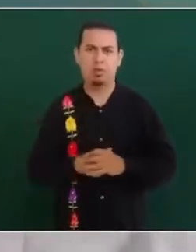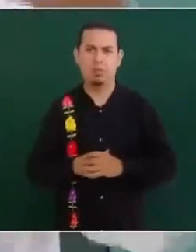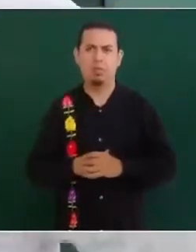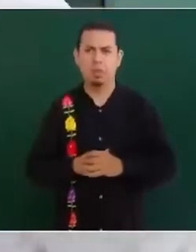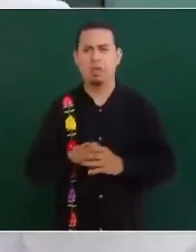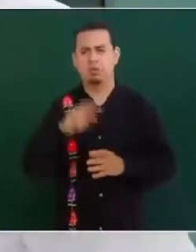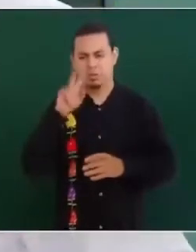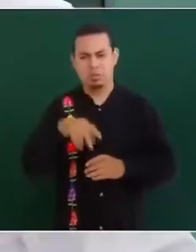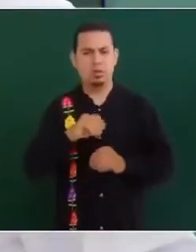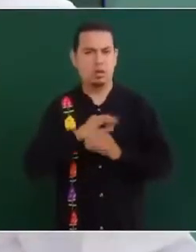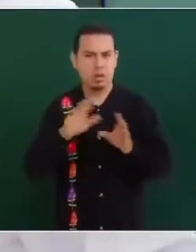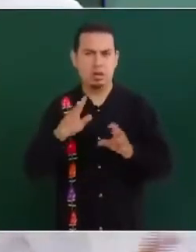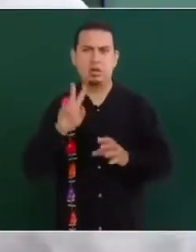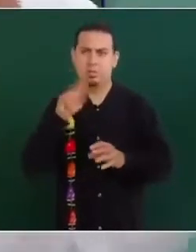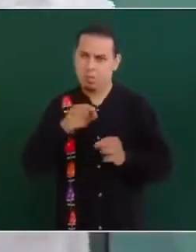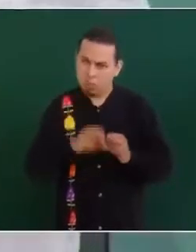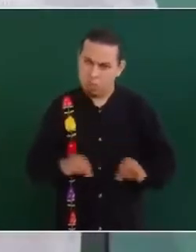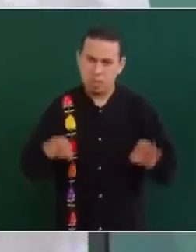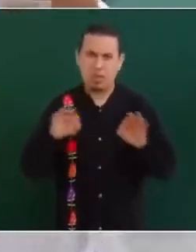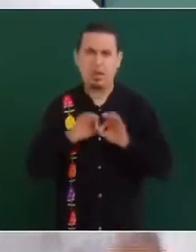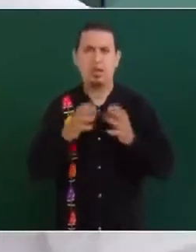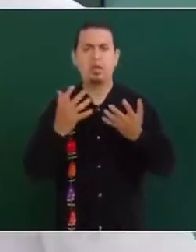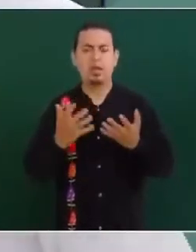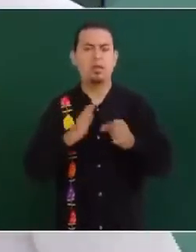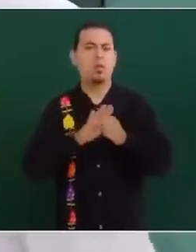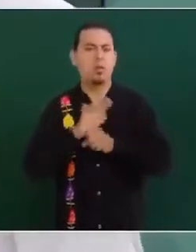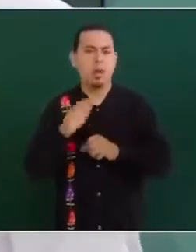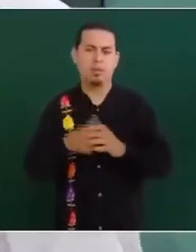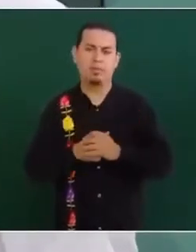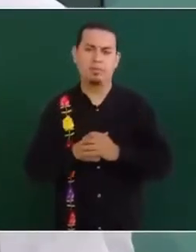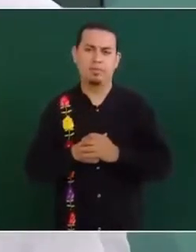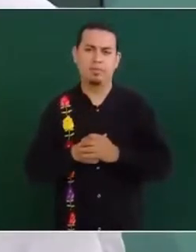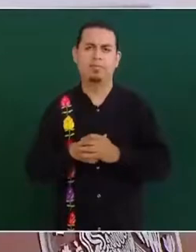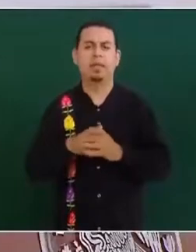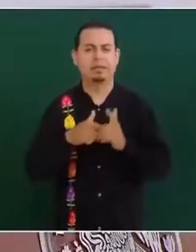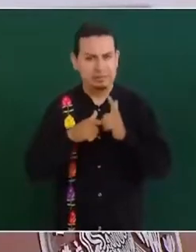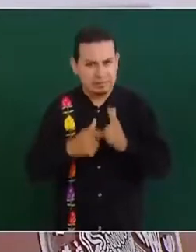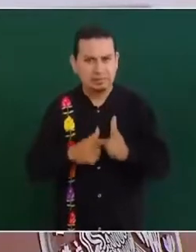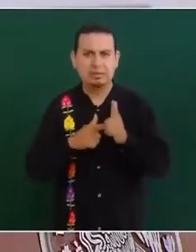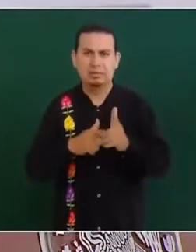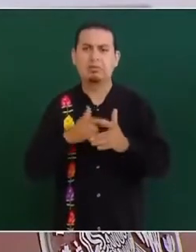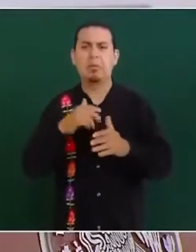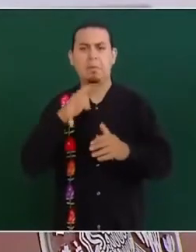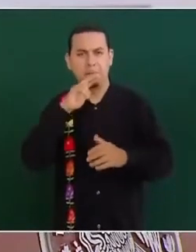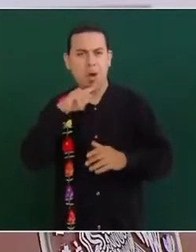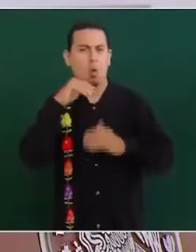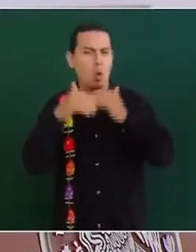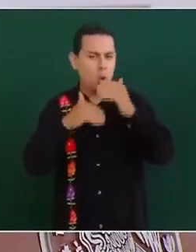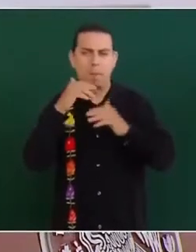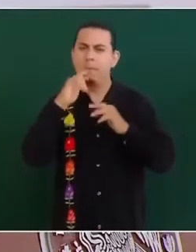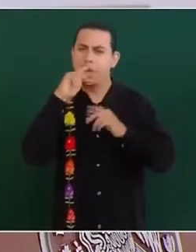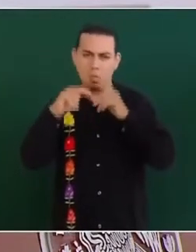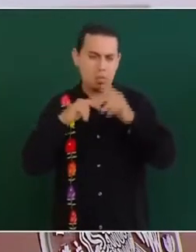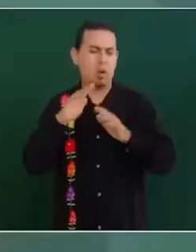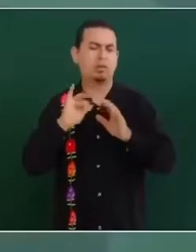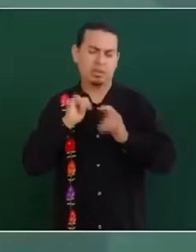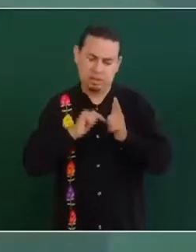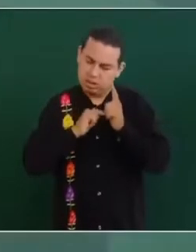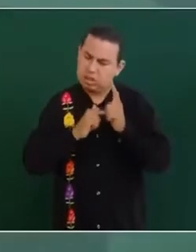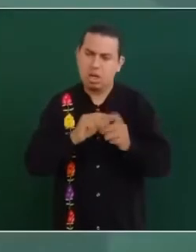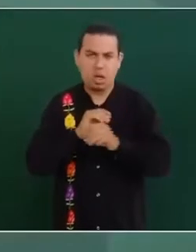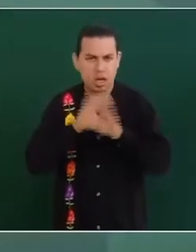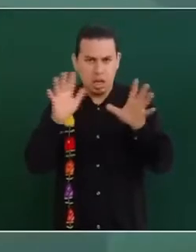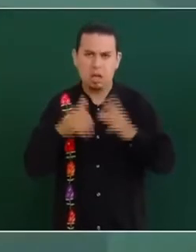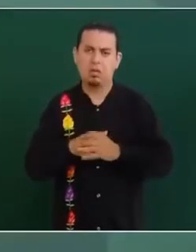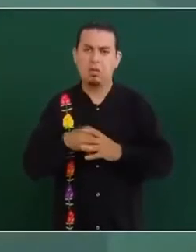Claro, es muy importante el seguir mejorando el